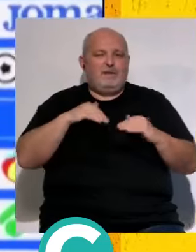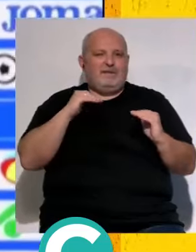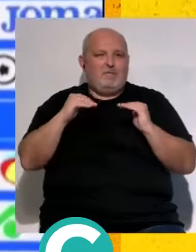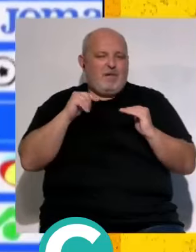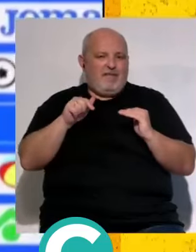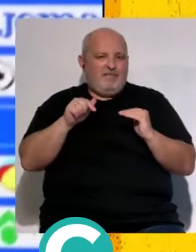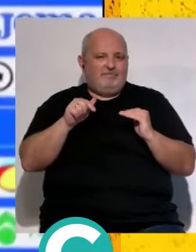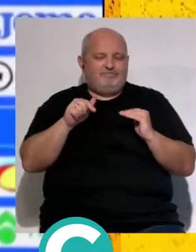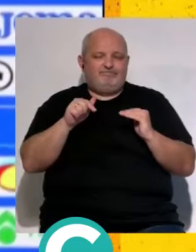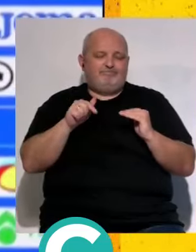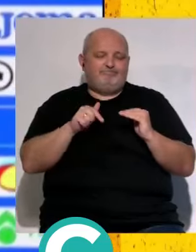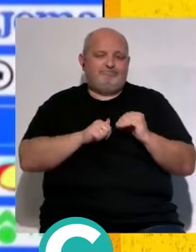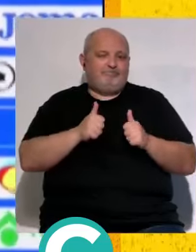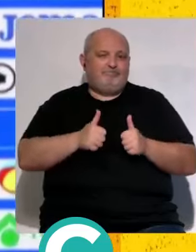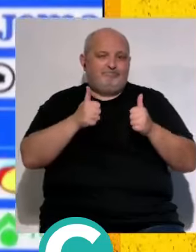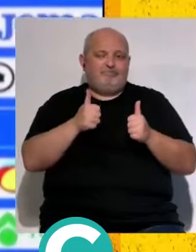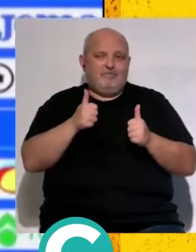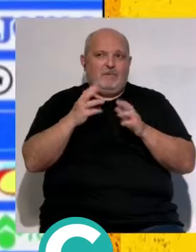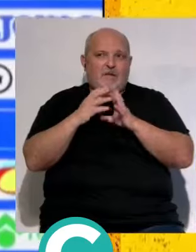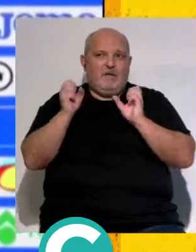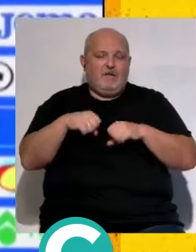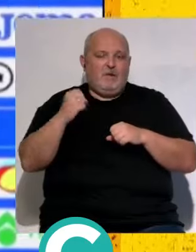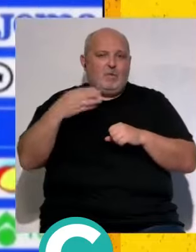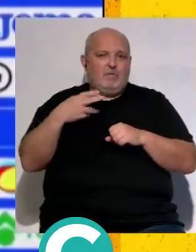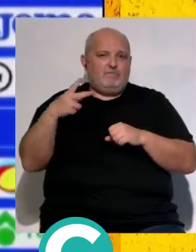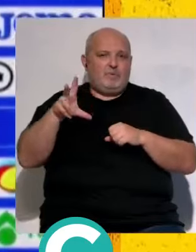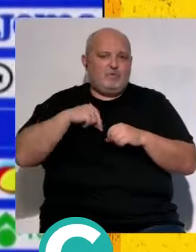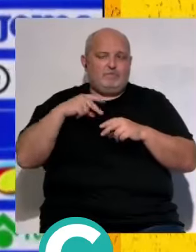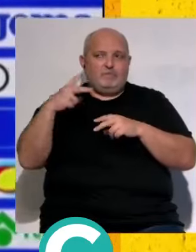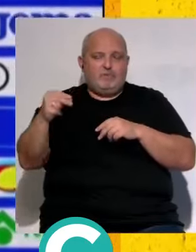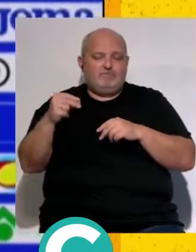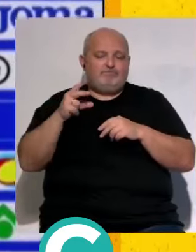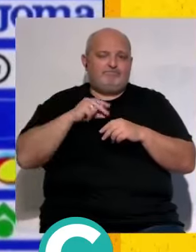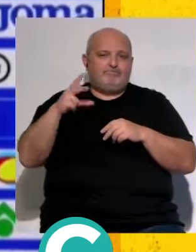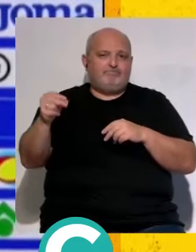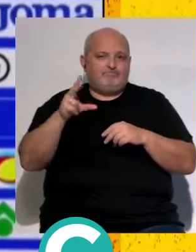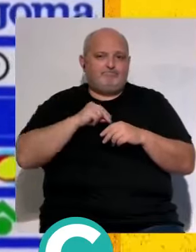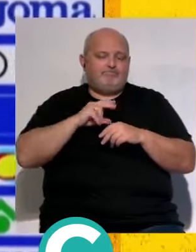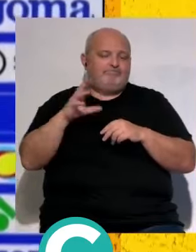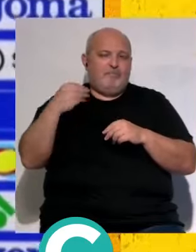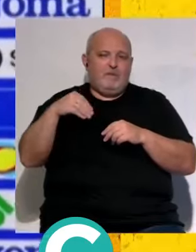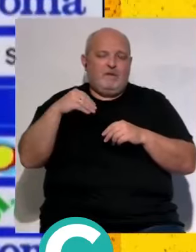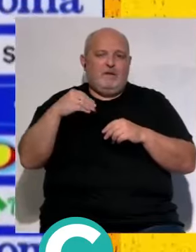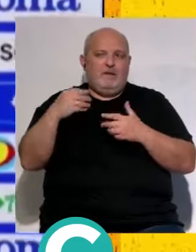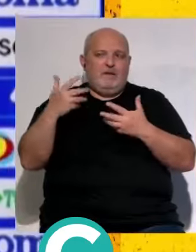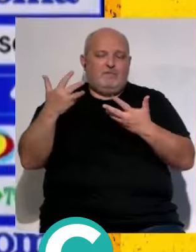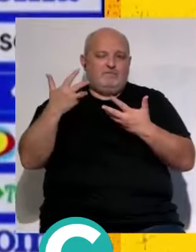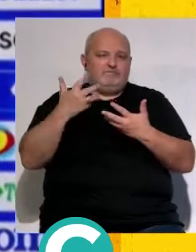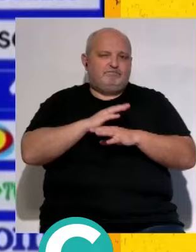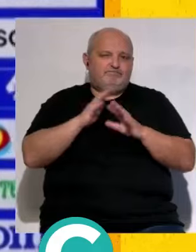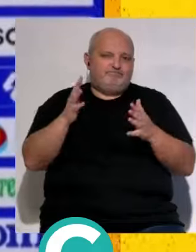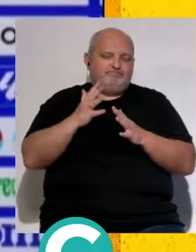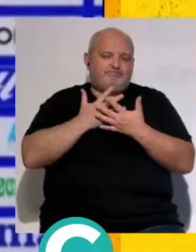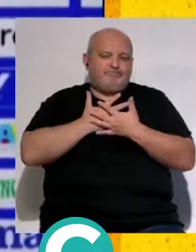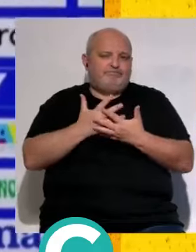y y no no se llevaba ningún acuerdo con el club y al final pues me tocó salir el presidente terminó hablando yo mantuve